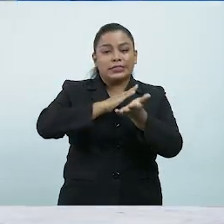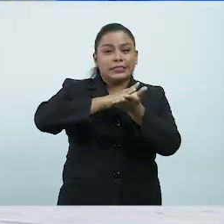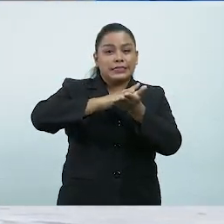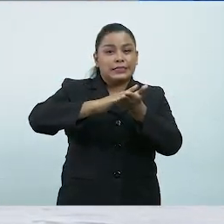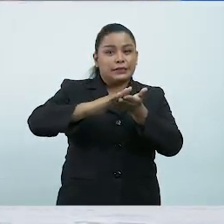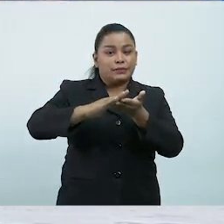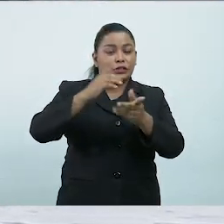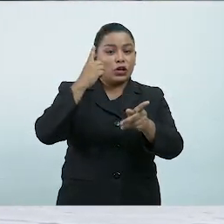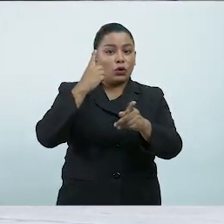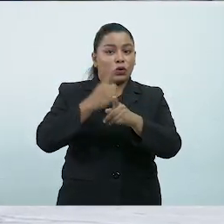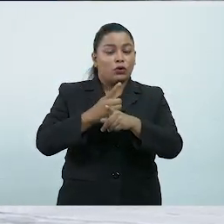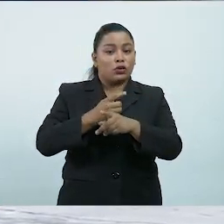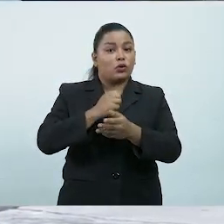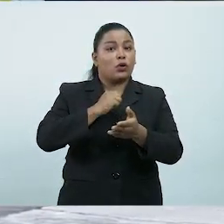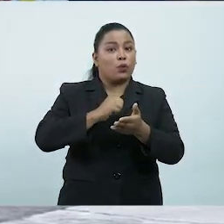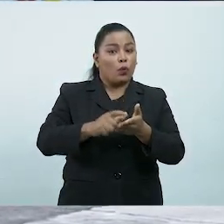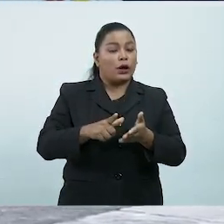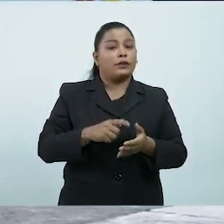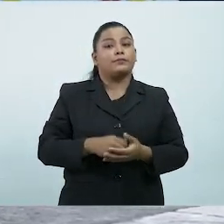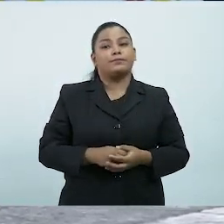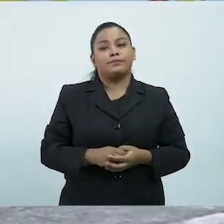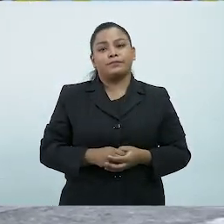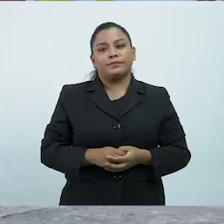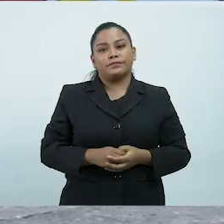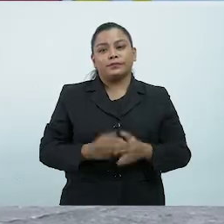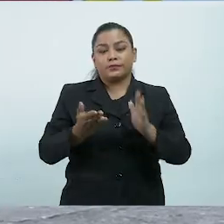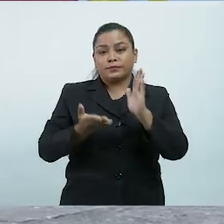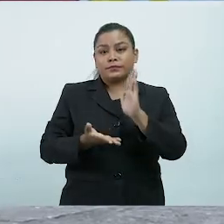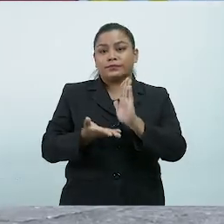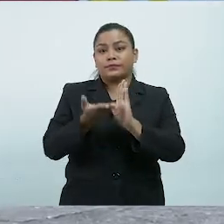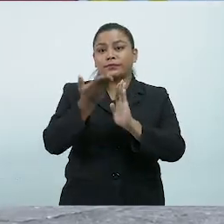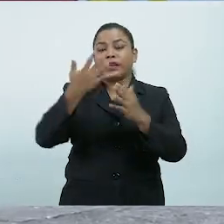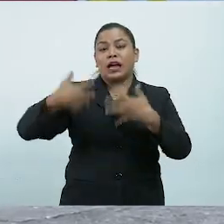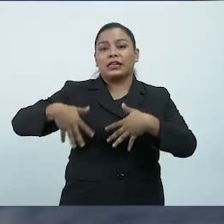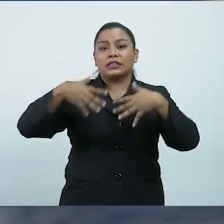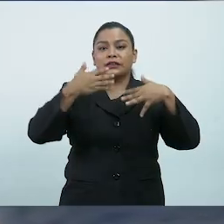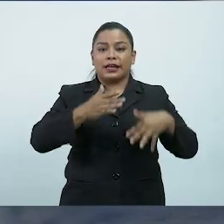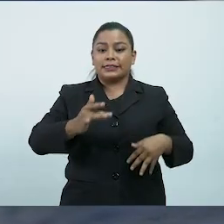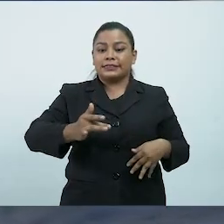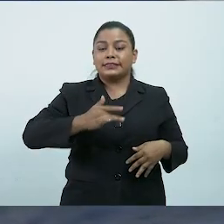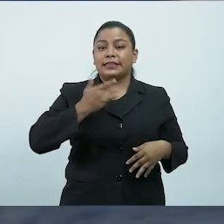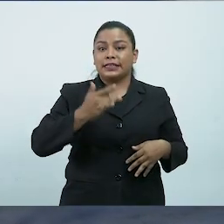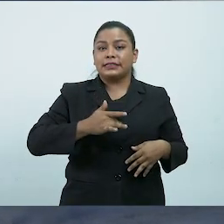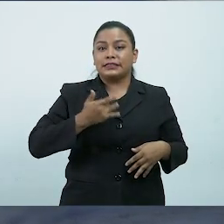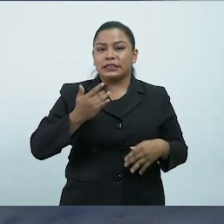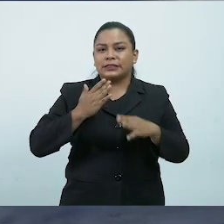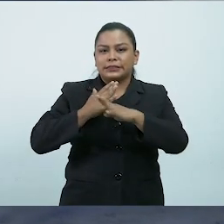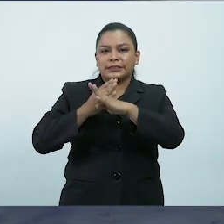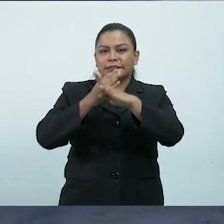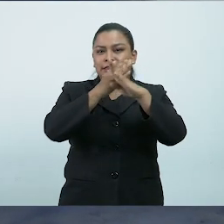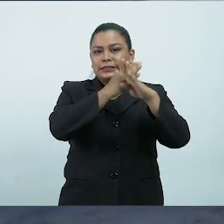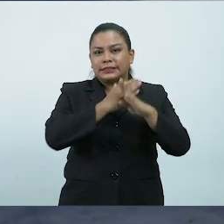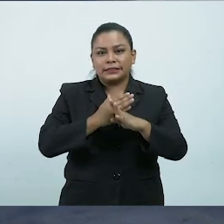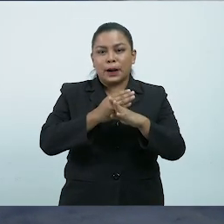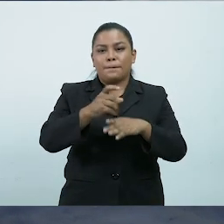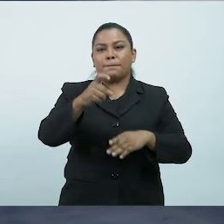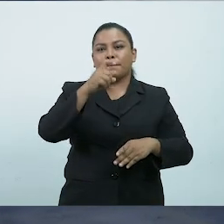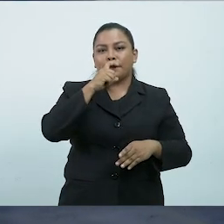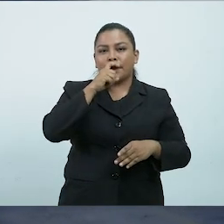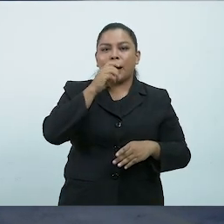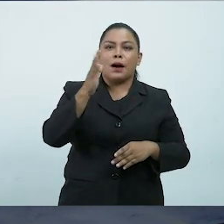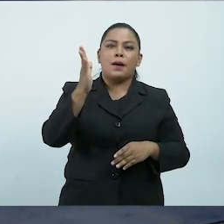desinfección de la institución educativa Desarrollar actividades de sensibilización y prevención con padres,